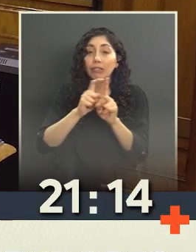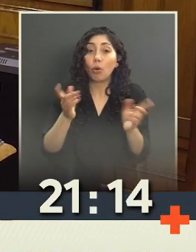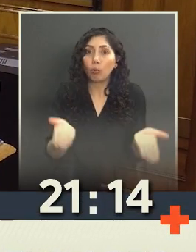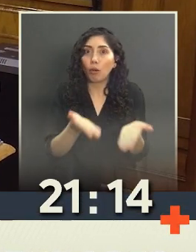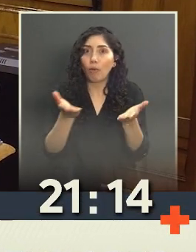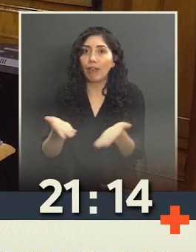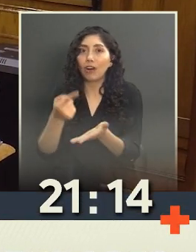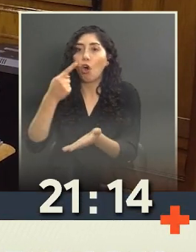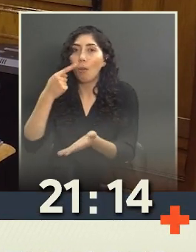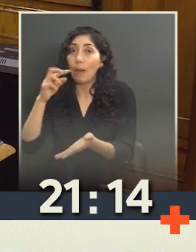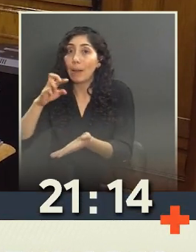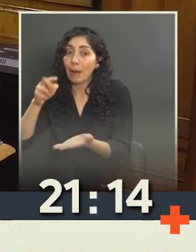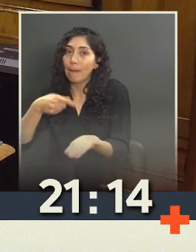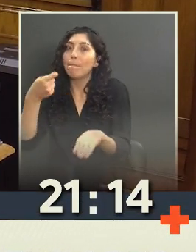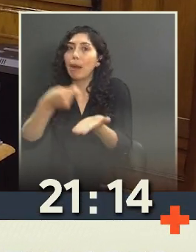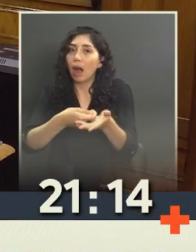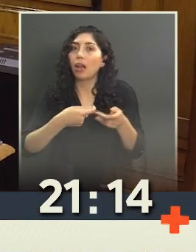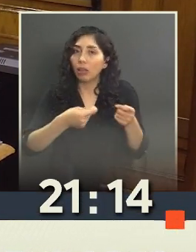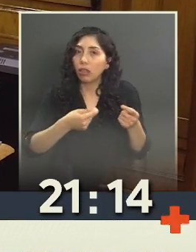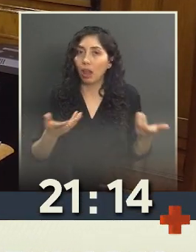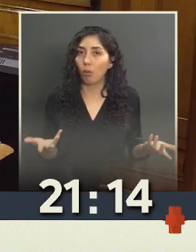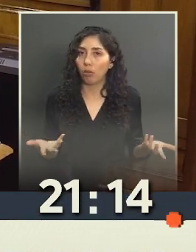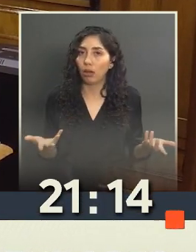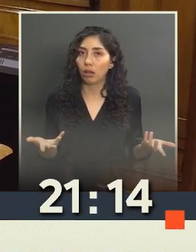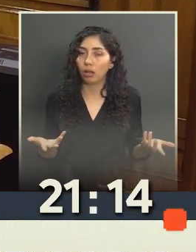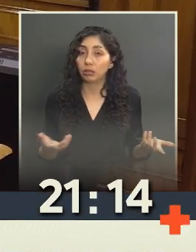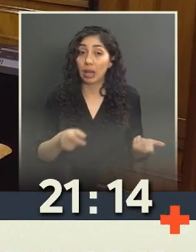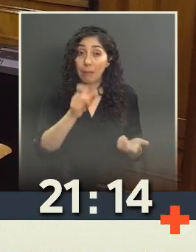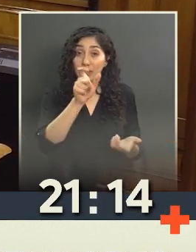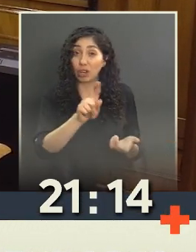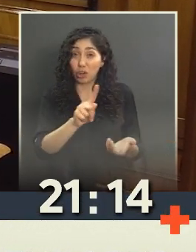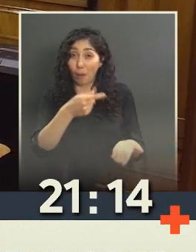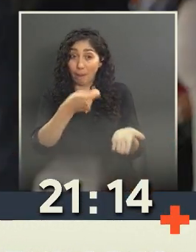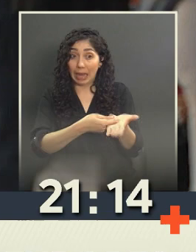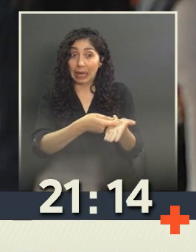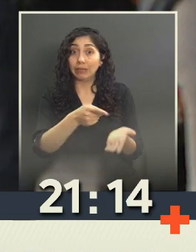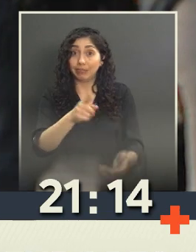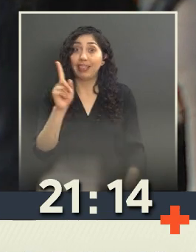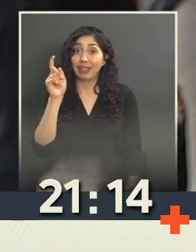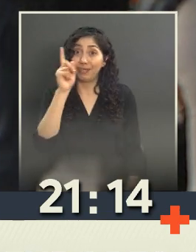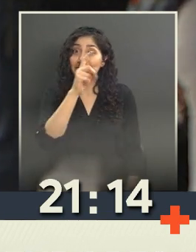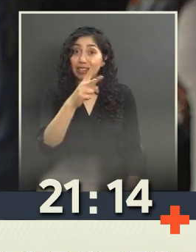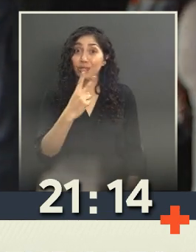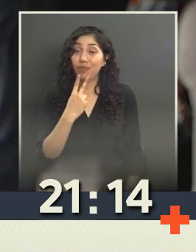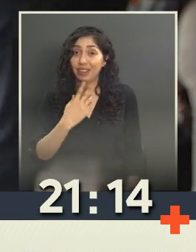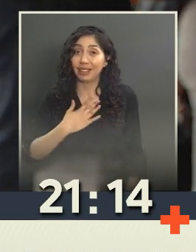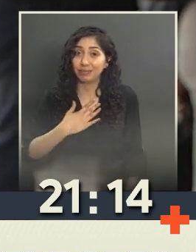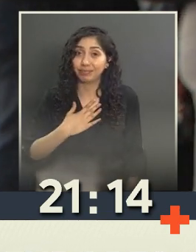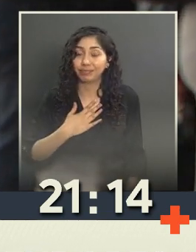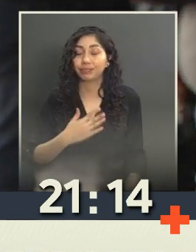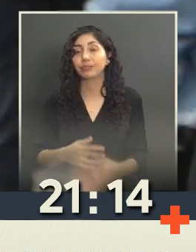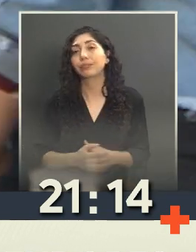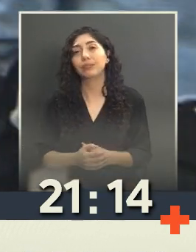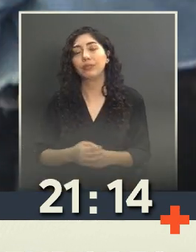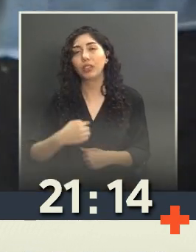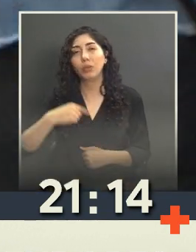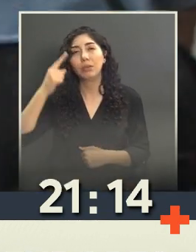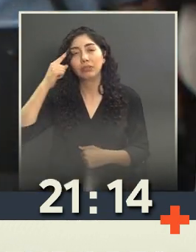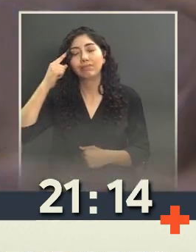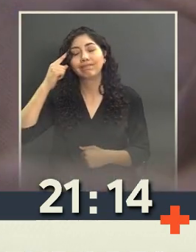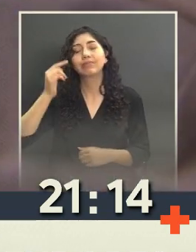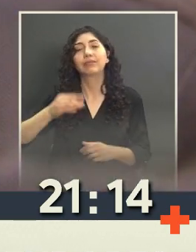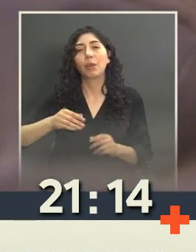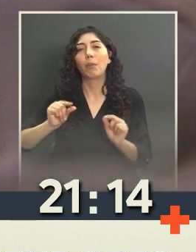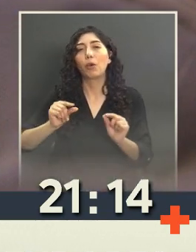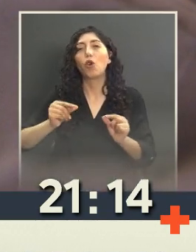porque de lo contrario al deudor se le va a hacer muy difícil la vida. Yo creo que sería como un poco de justicia para los niños.